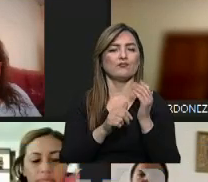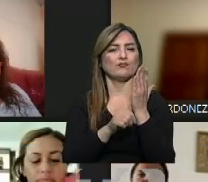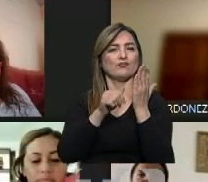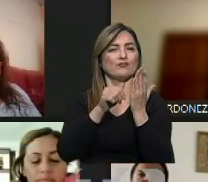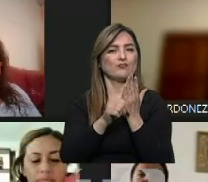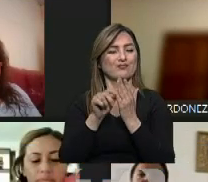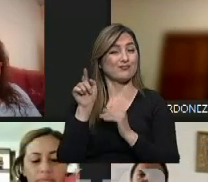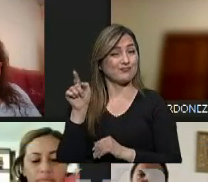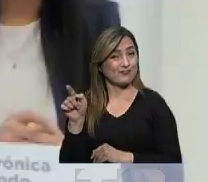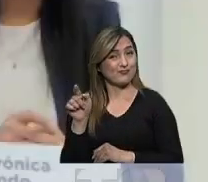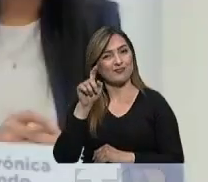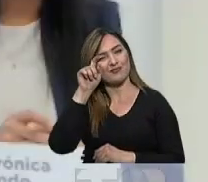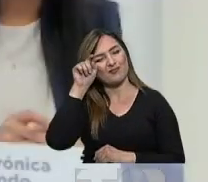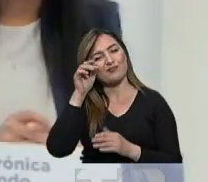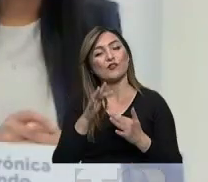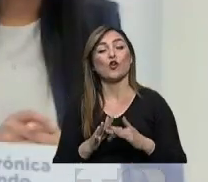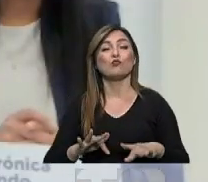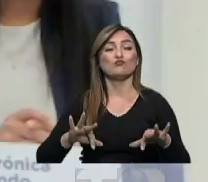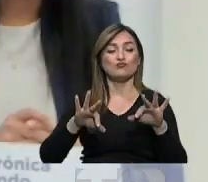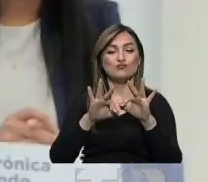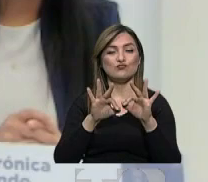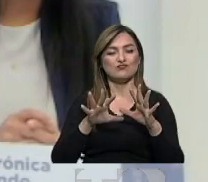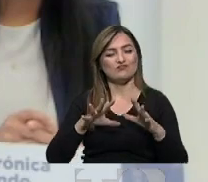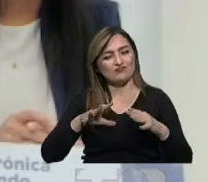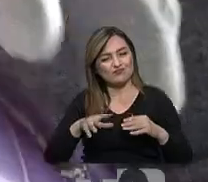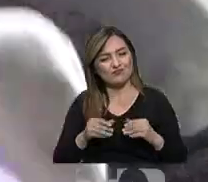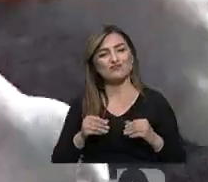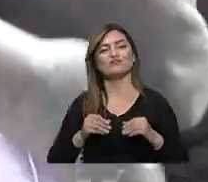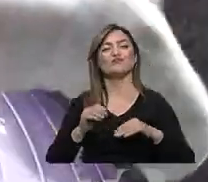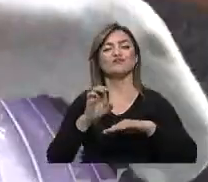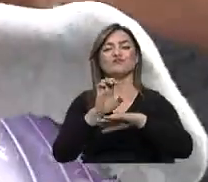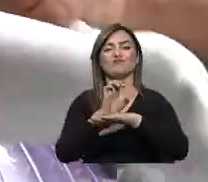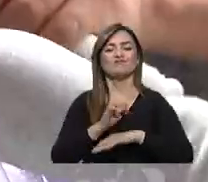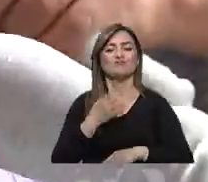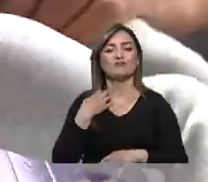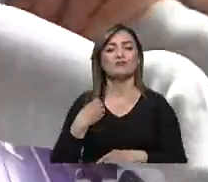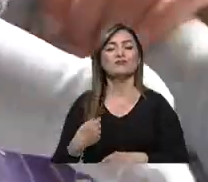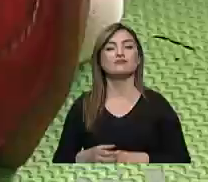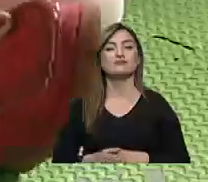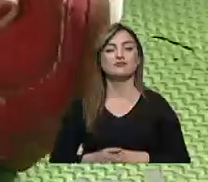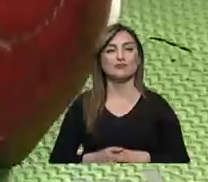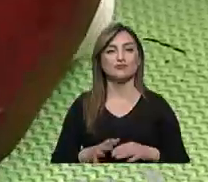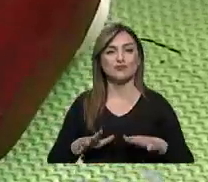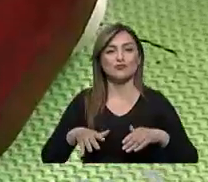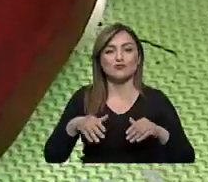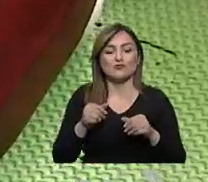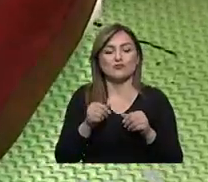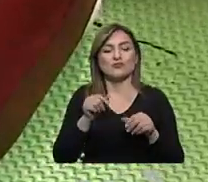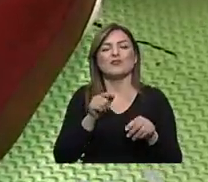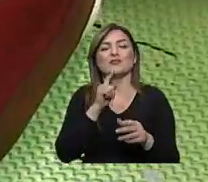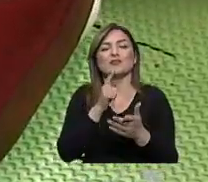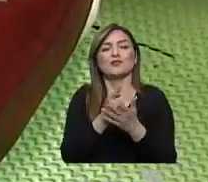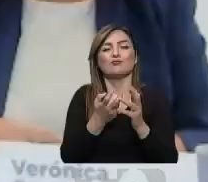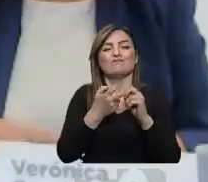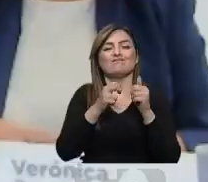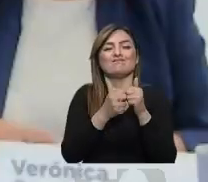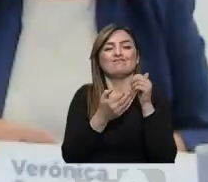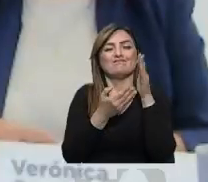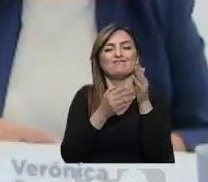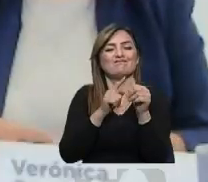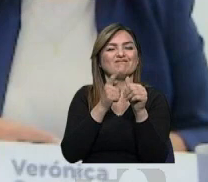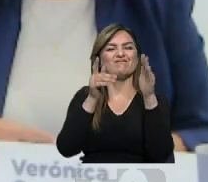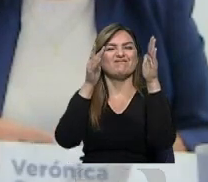de esa cartera de Estado recordó la importancia de la adopción en el país, pero sobre todo la adopción acorde a las realidades. Las